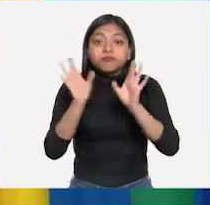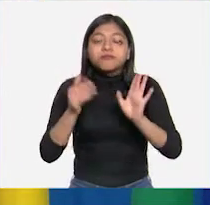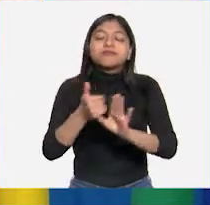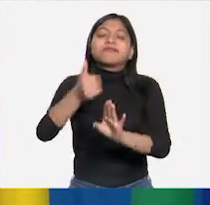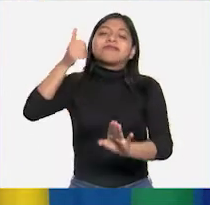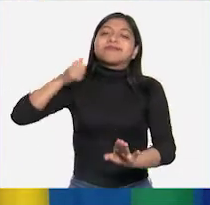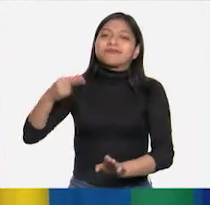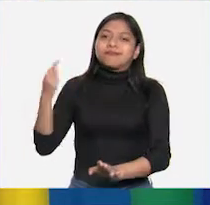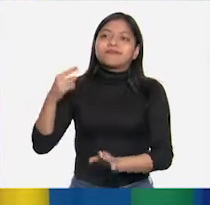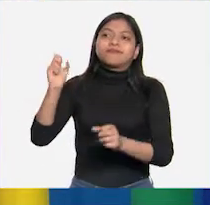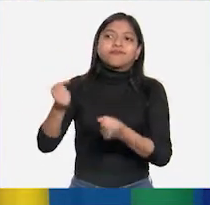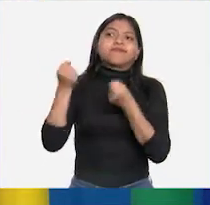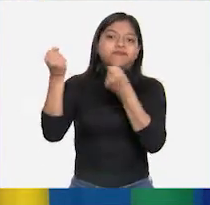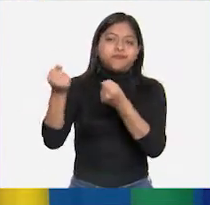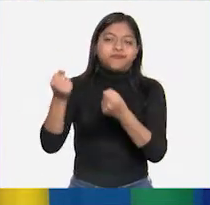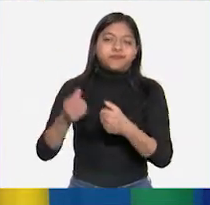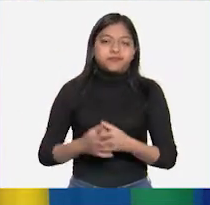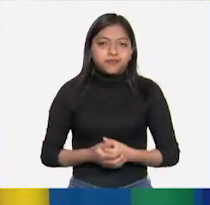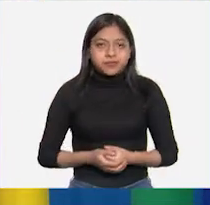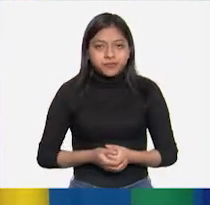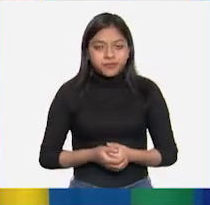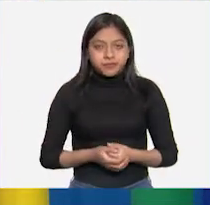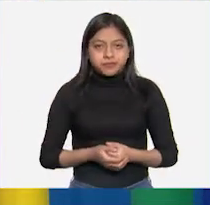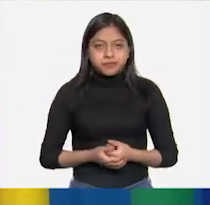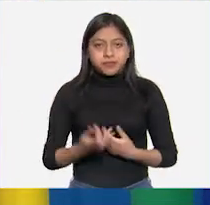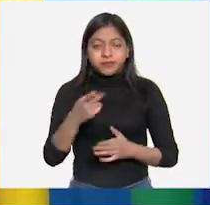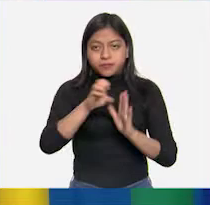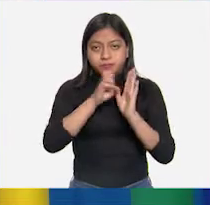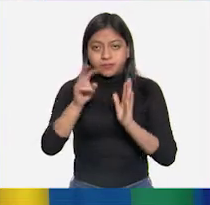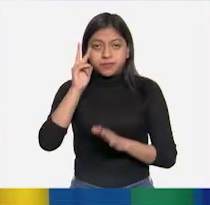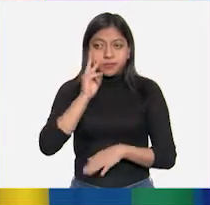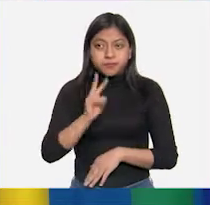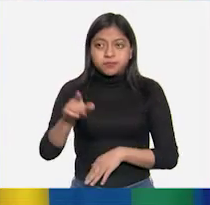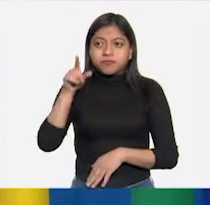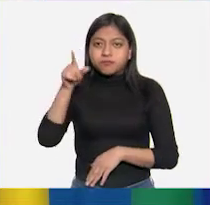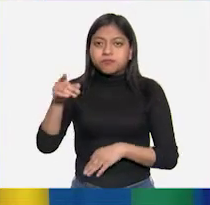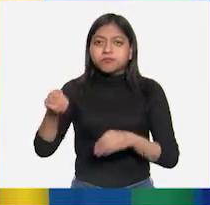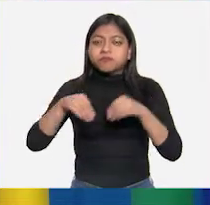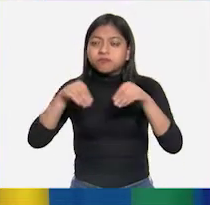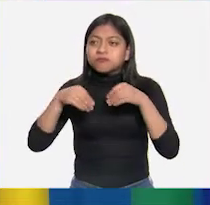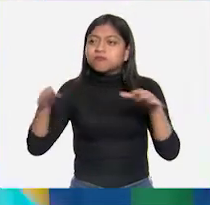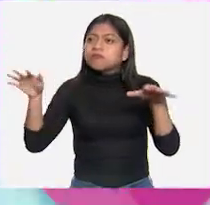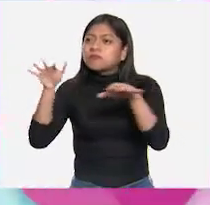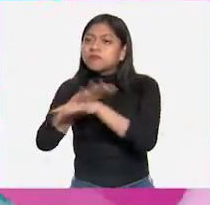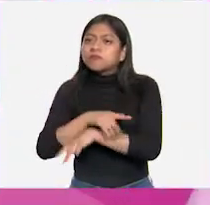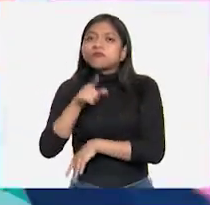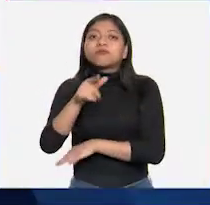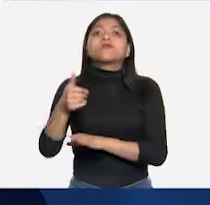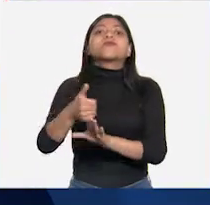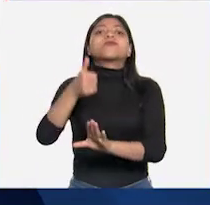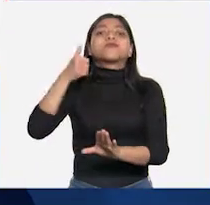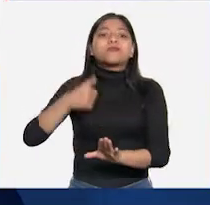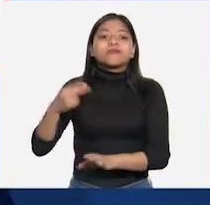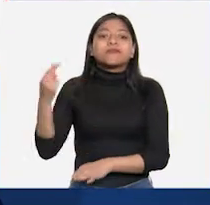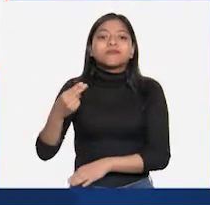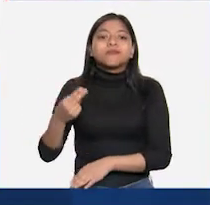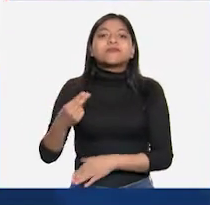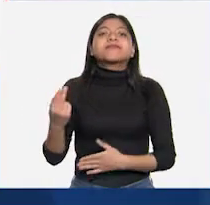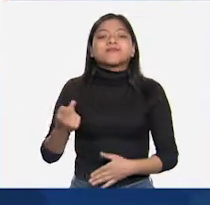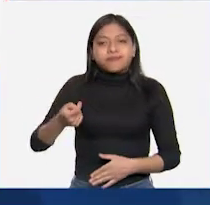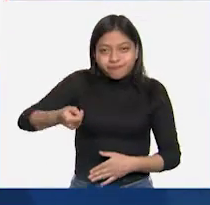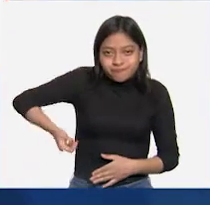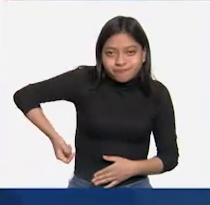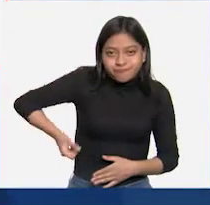una causa. Eso es lo que queríamos decir. Si vemos un cambio en un movimiento, sabemos que tiene que haber actuado una